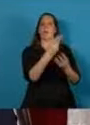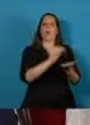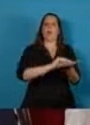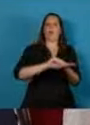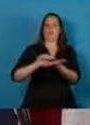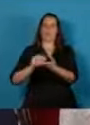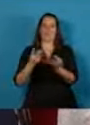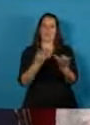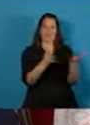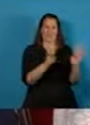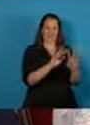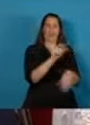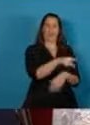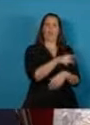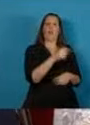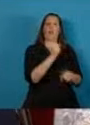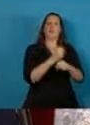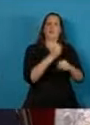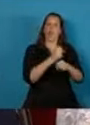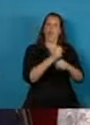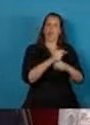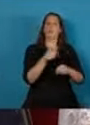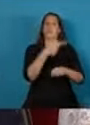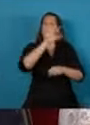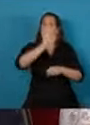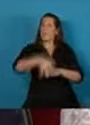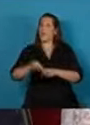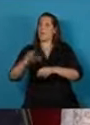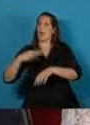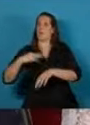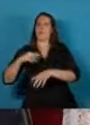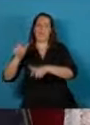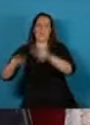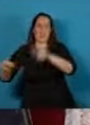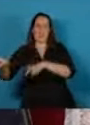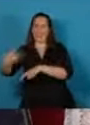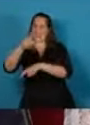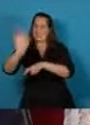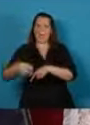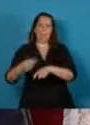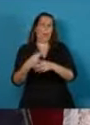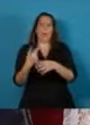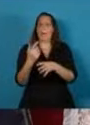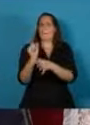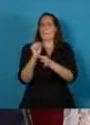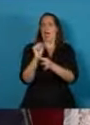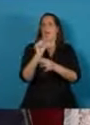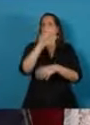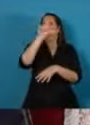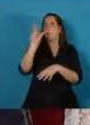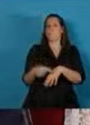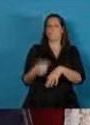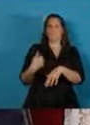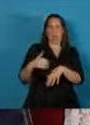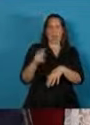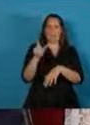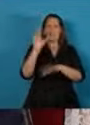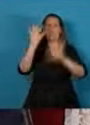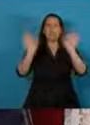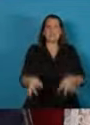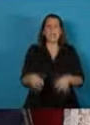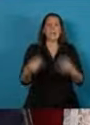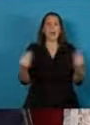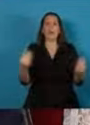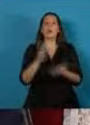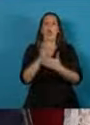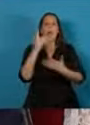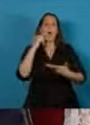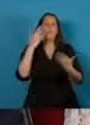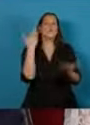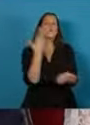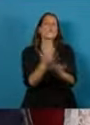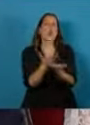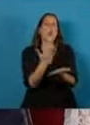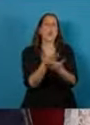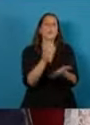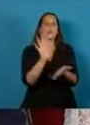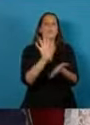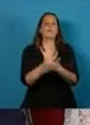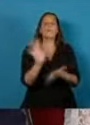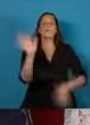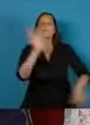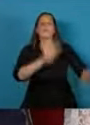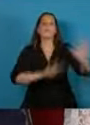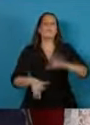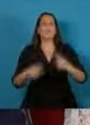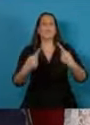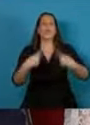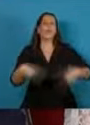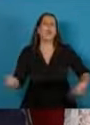debate informado de la sociedad civil y los expertos de todo el país una propuesta de transformación y coordinación estructural de